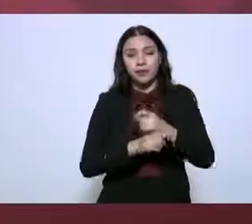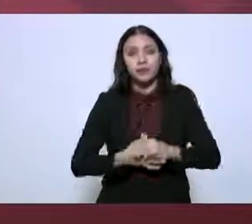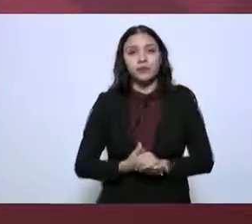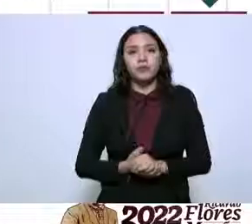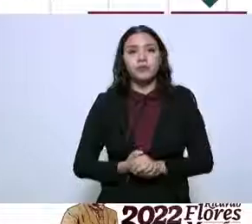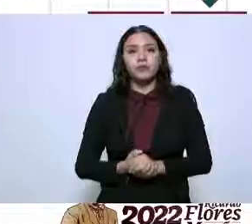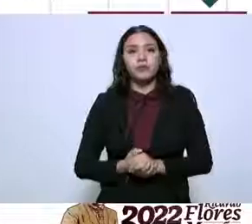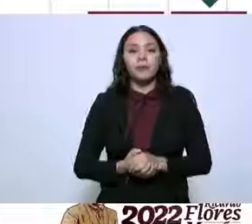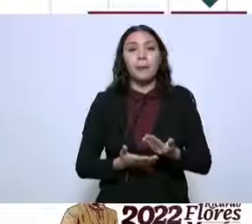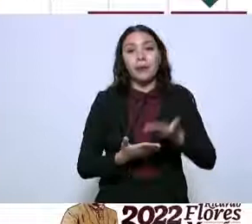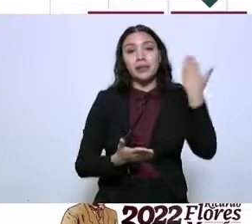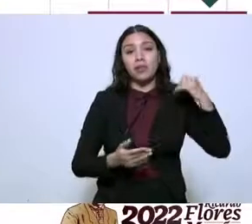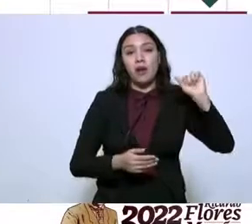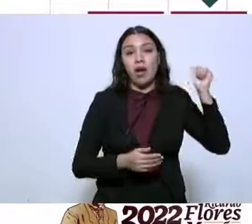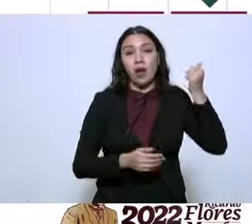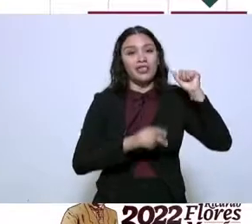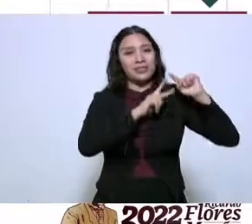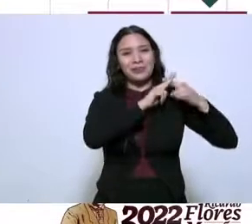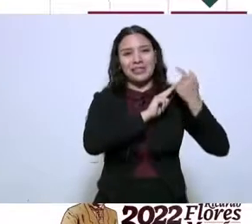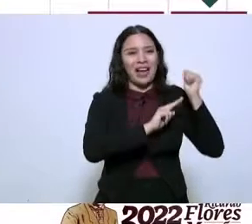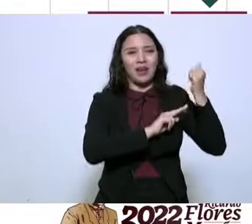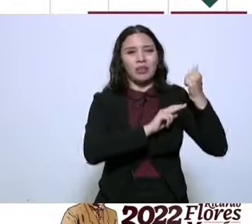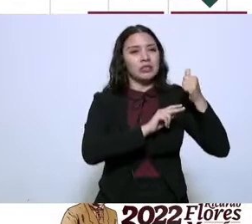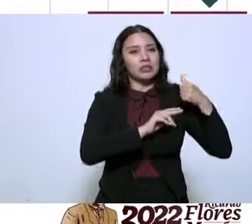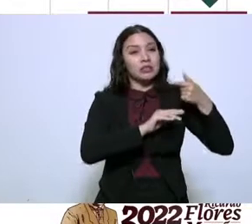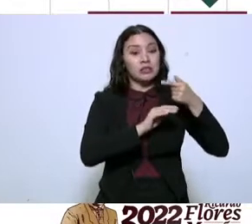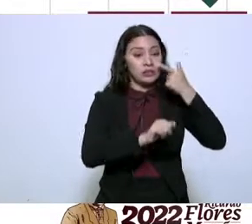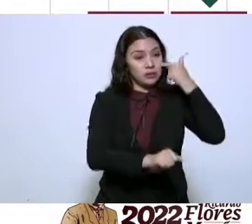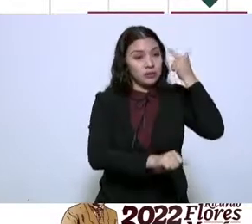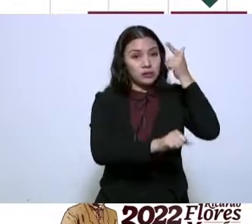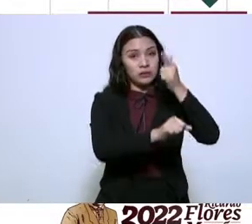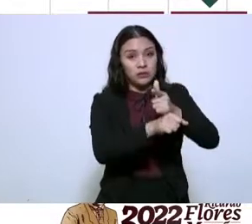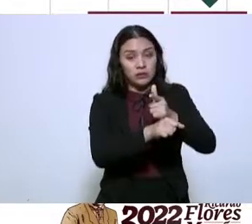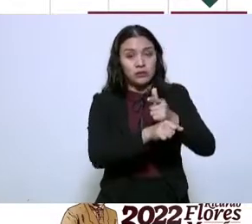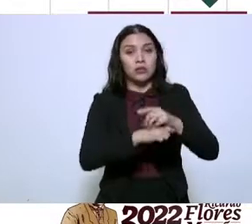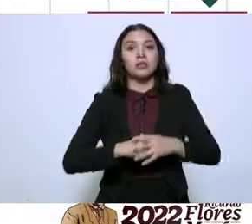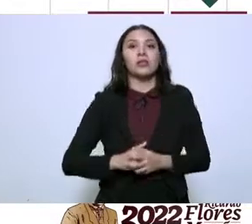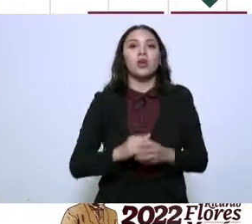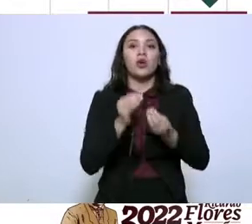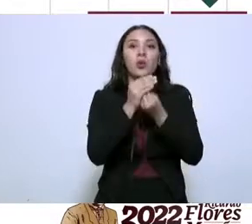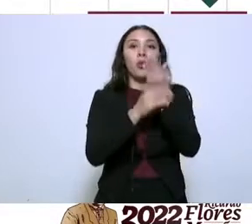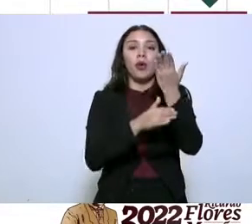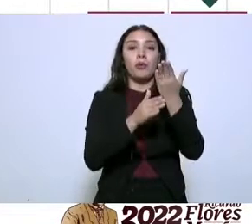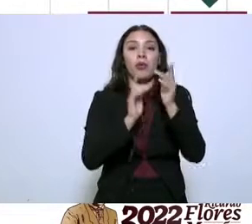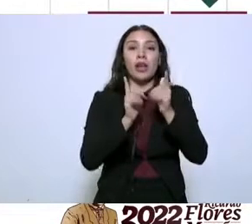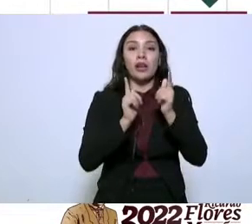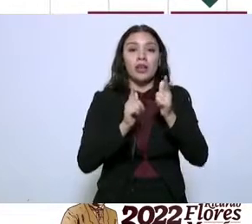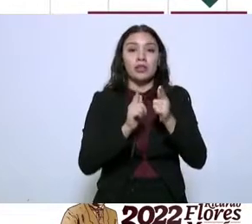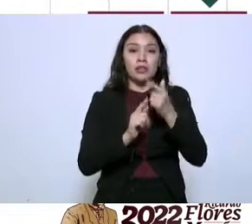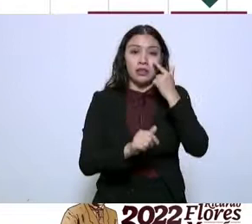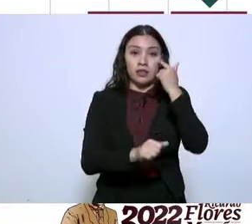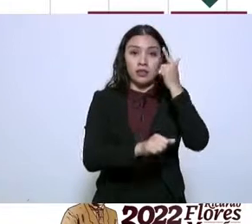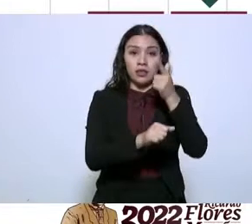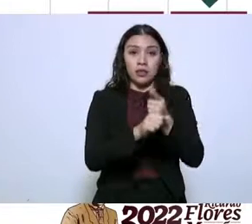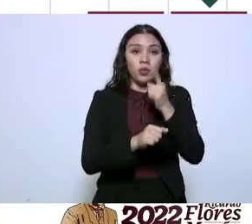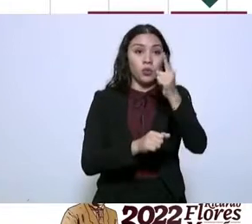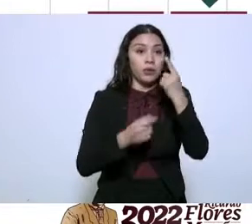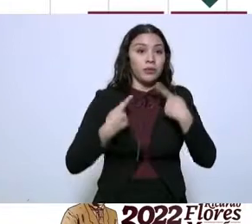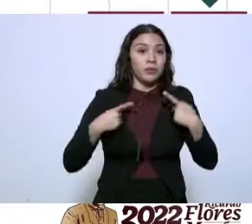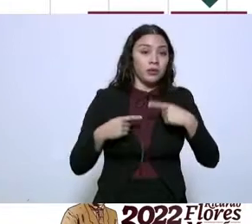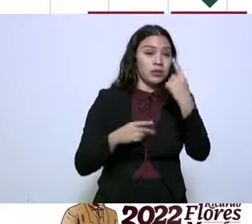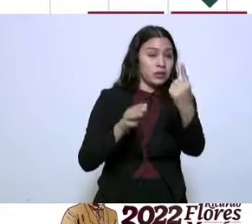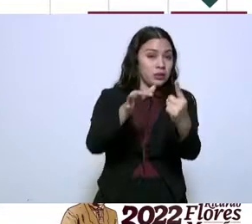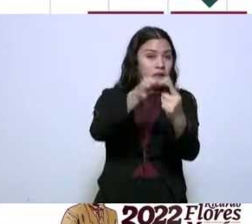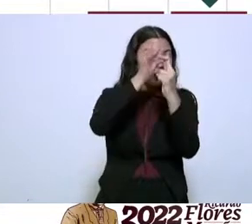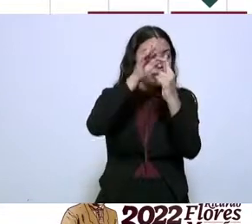en agosto, al inicio de agosto, se detuvo en Nuevo Laredo a un delincuente que era líder de